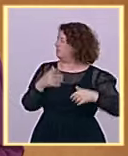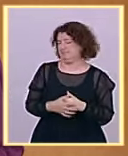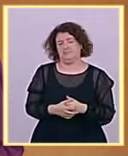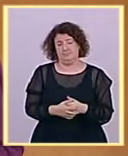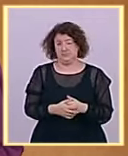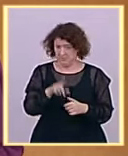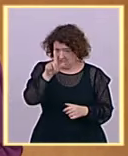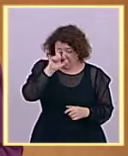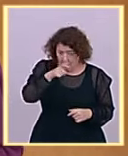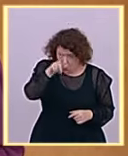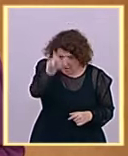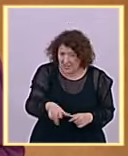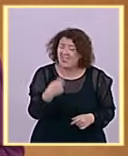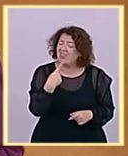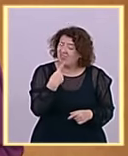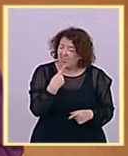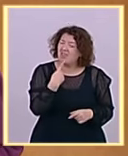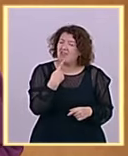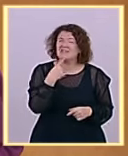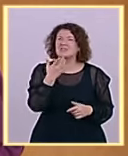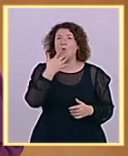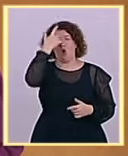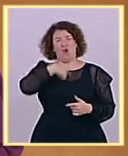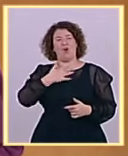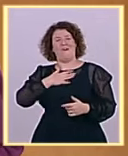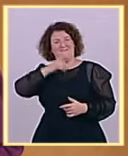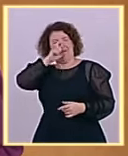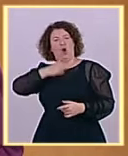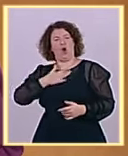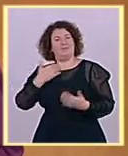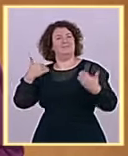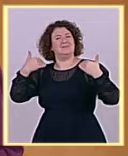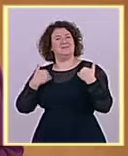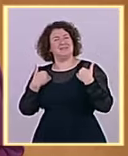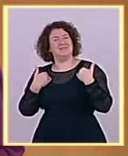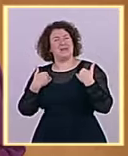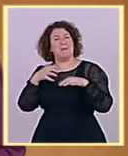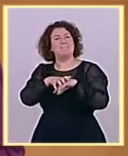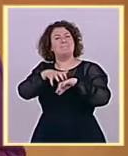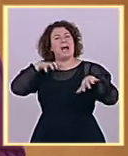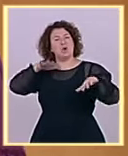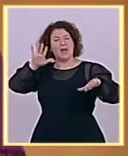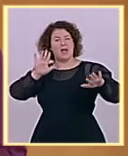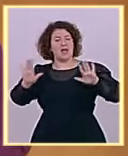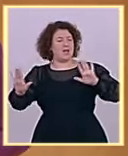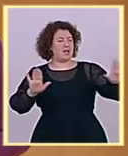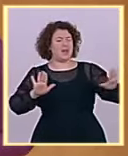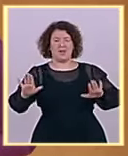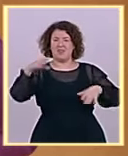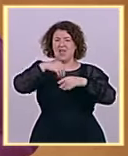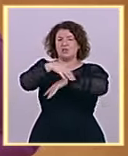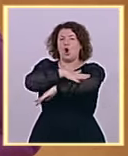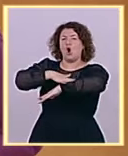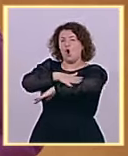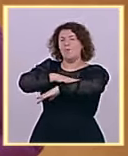de que no se alteren las mayorías en los órganos de Gobierno de los jueces porque usted se erige como el